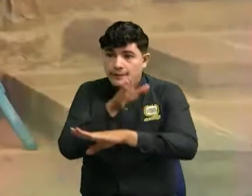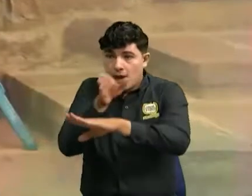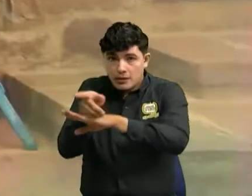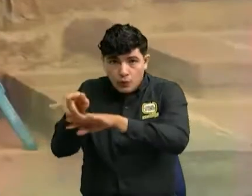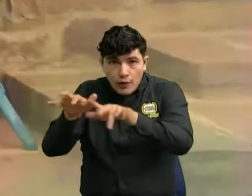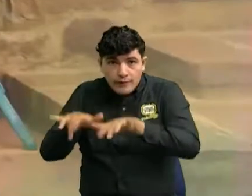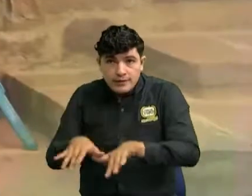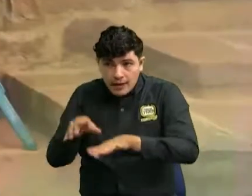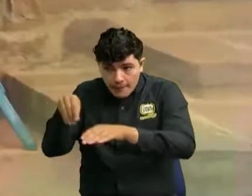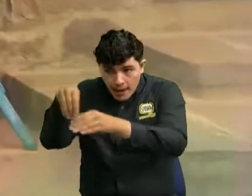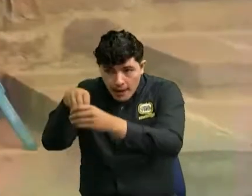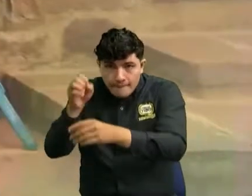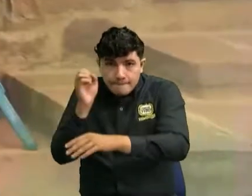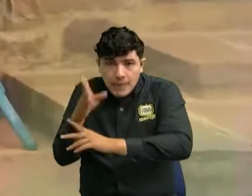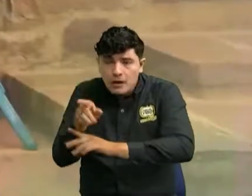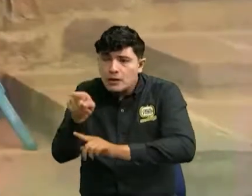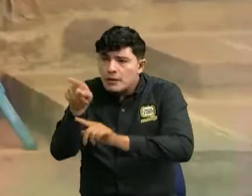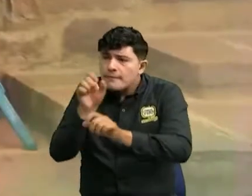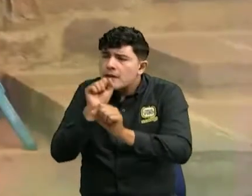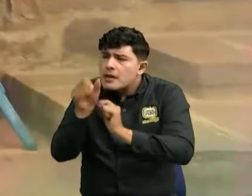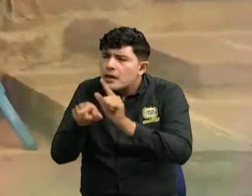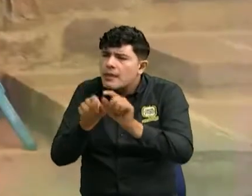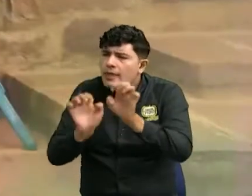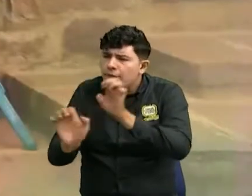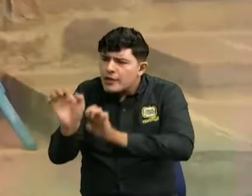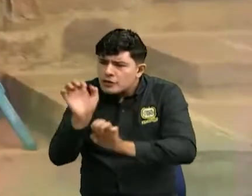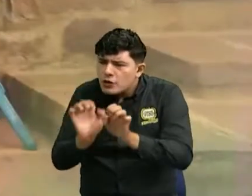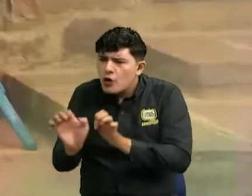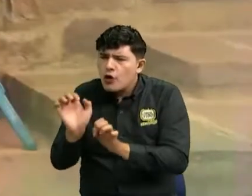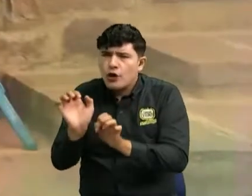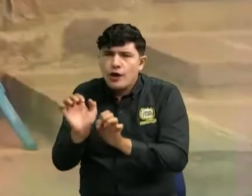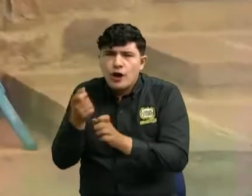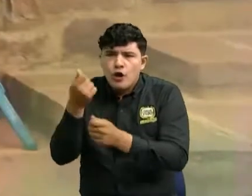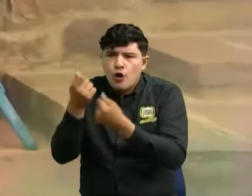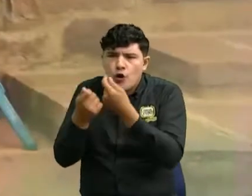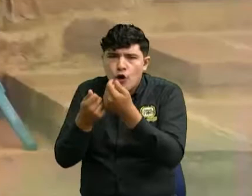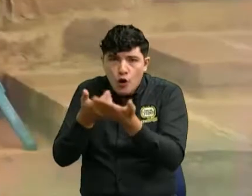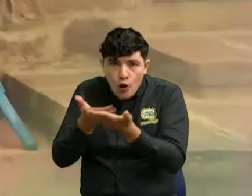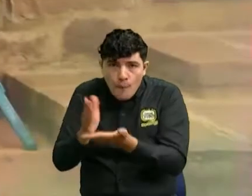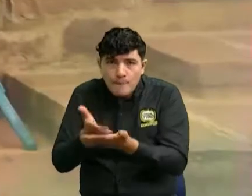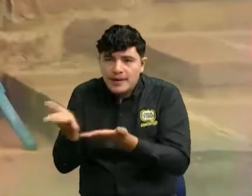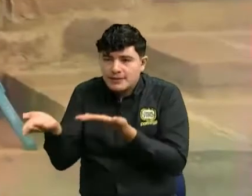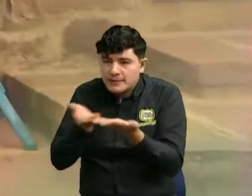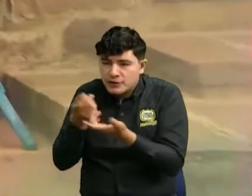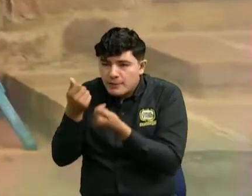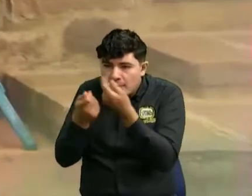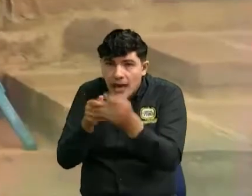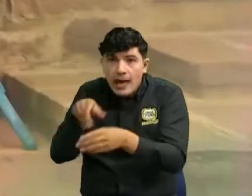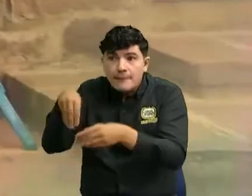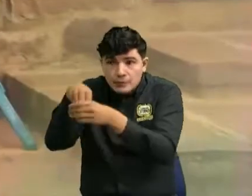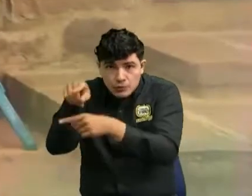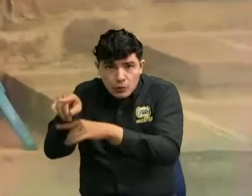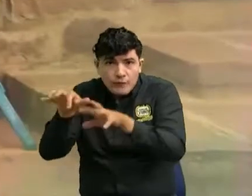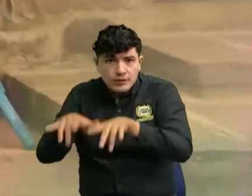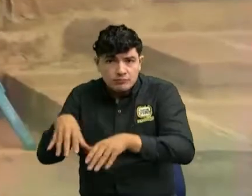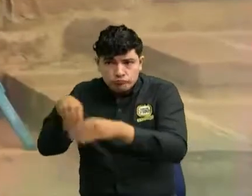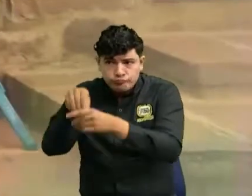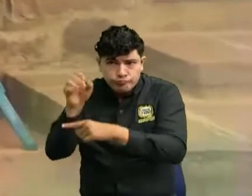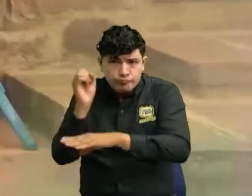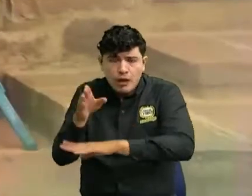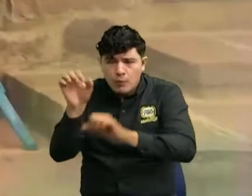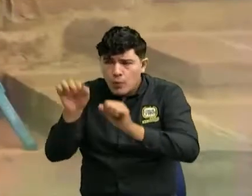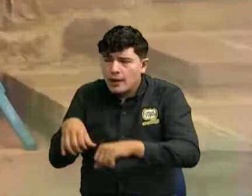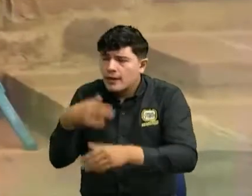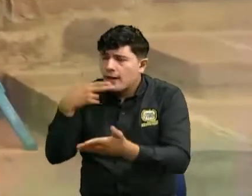debemos acudir al defensor del consumidor financiero dentro del mismo banco, presentarle la queja, presentarle el